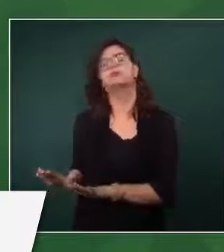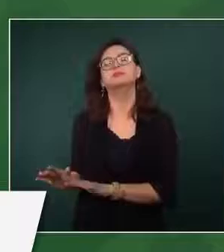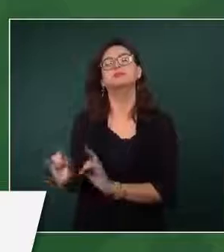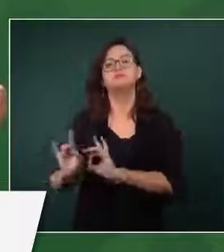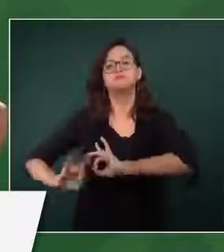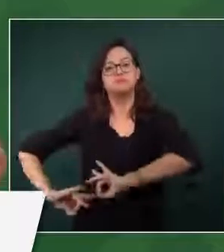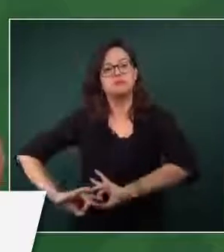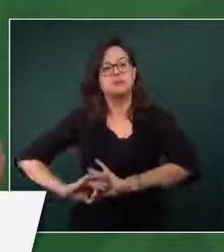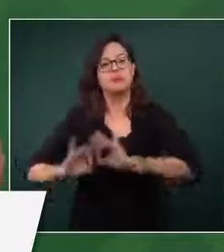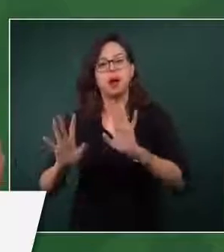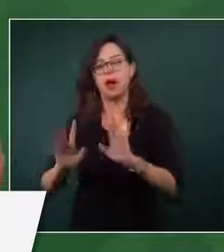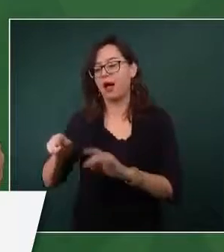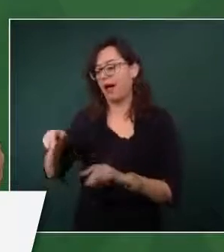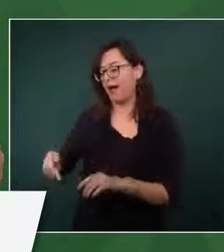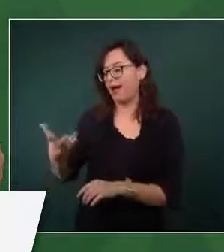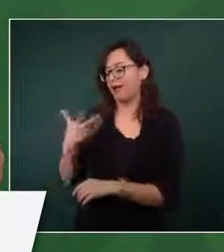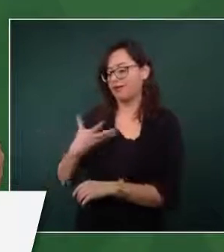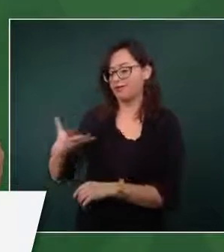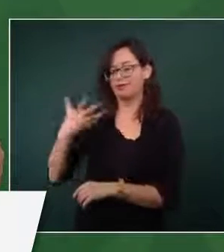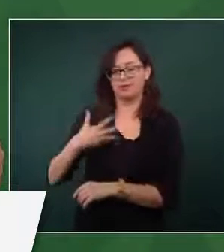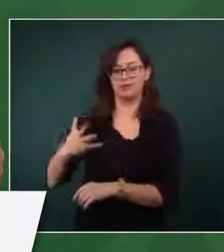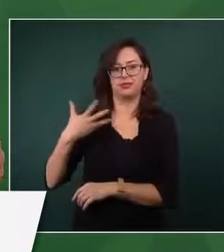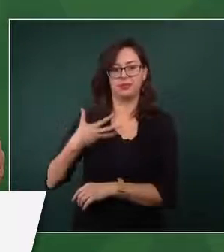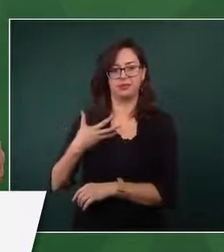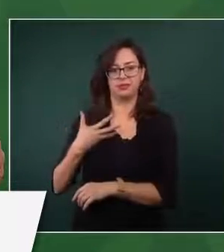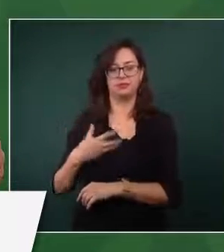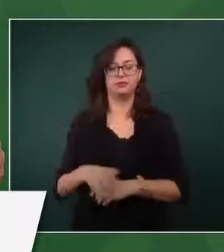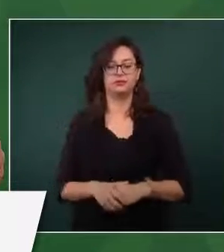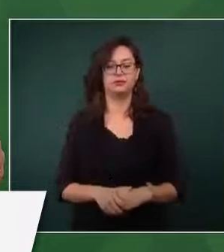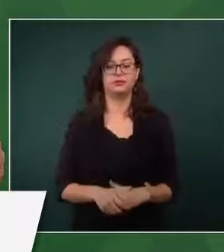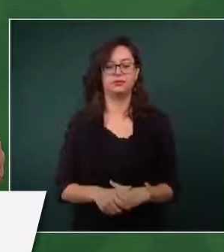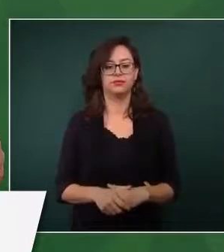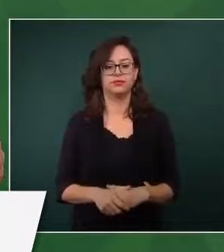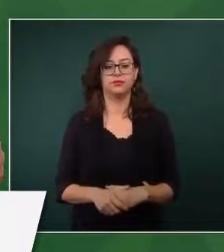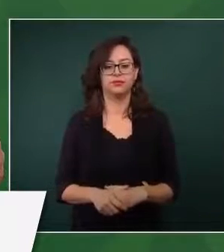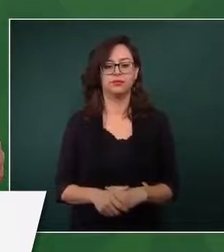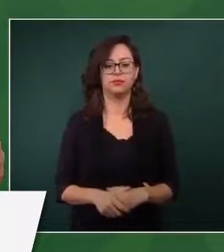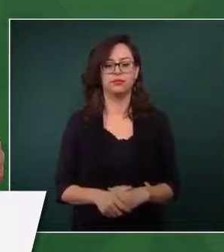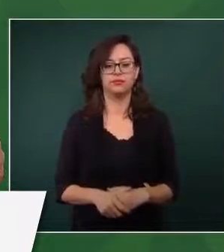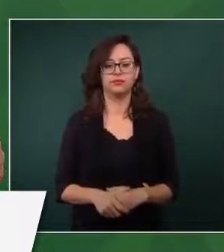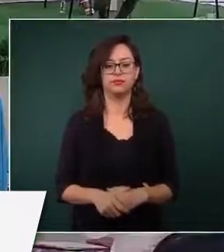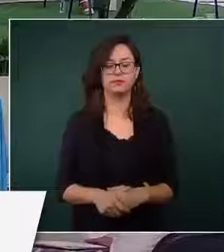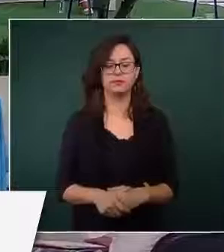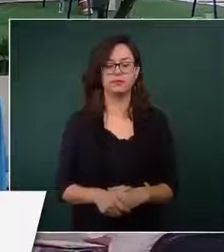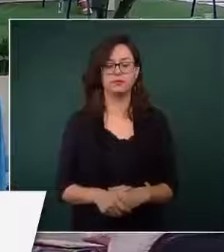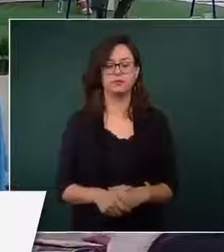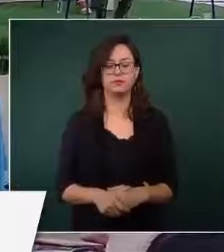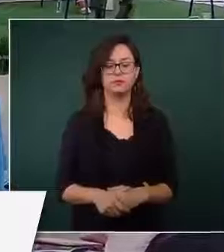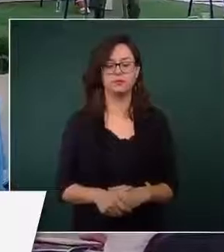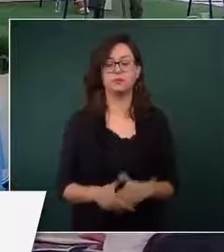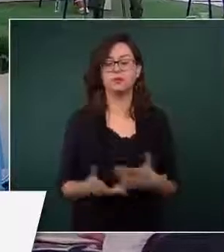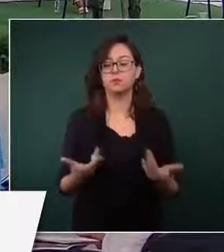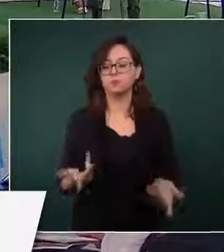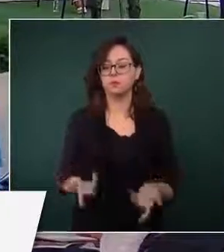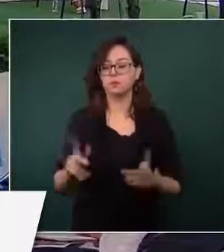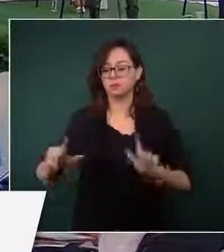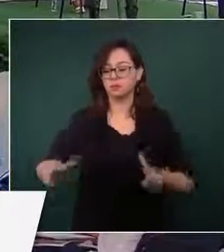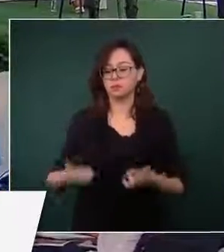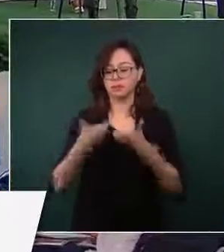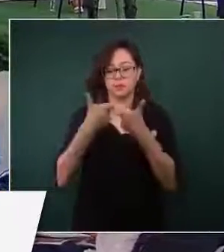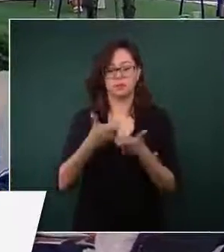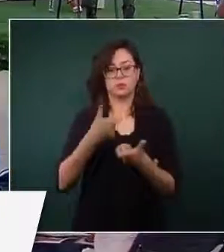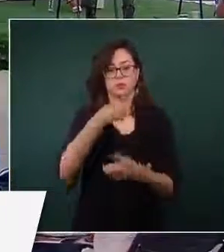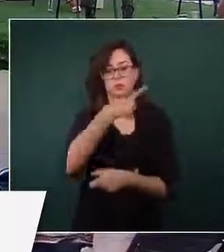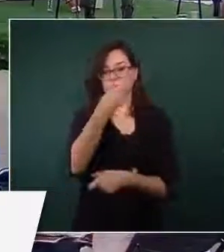Originalmente se decidió utilizar este fondo, que por ley corresponde a los estados,